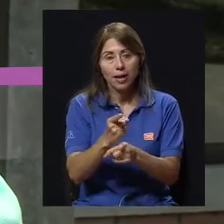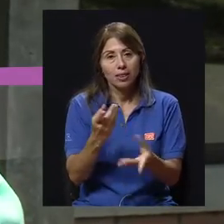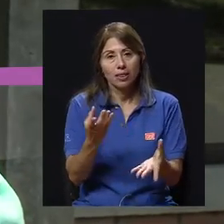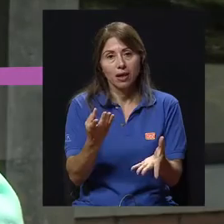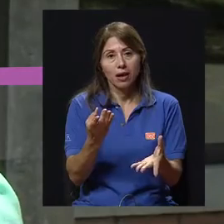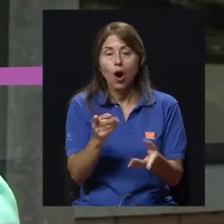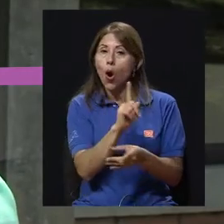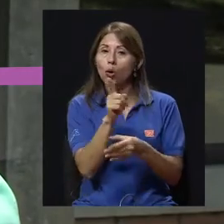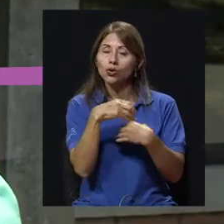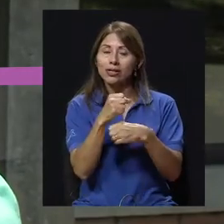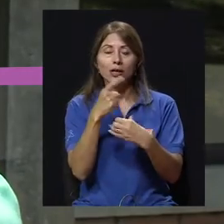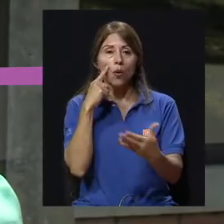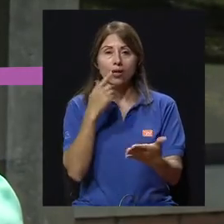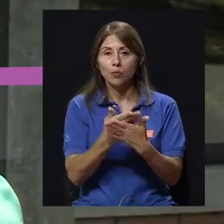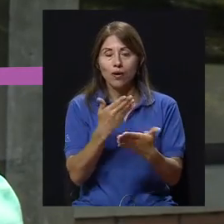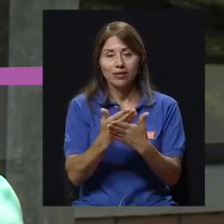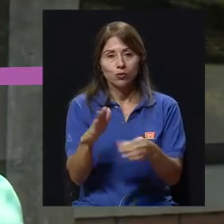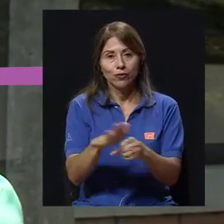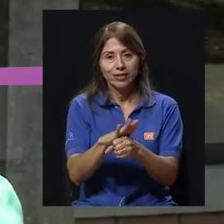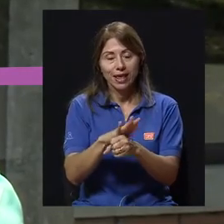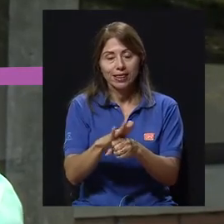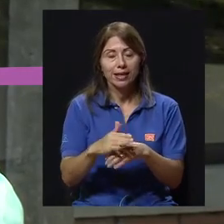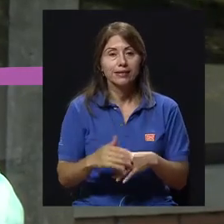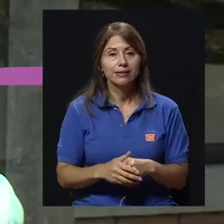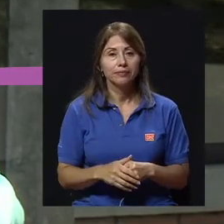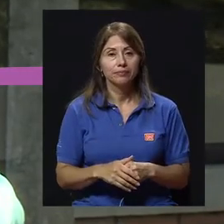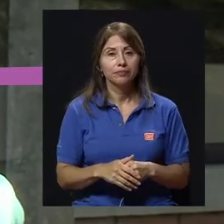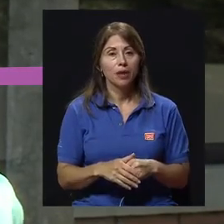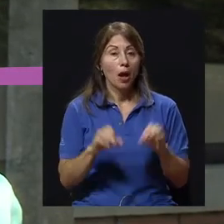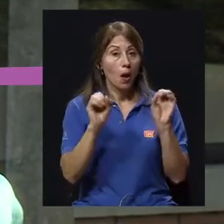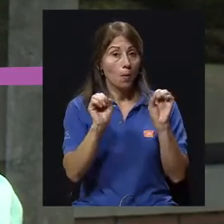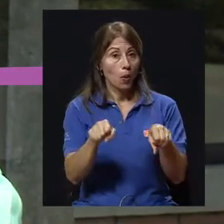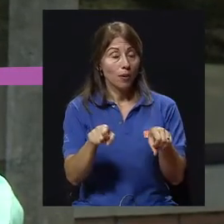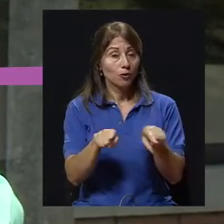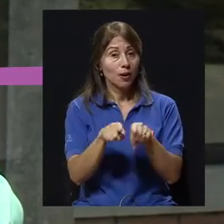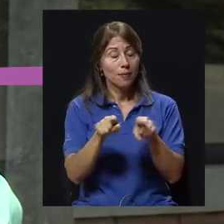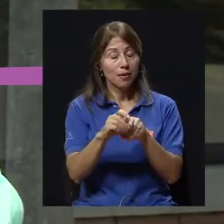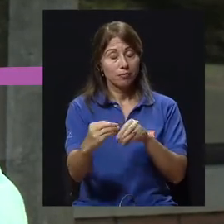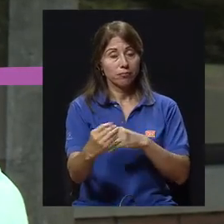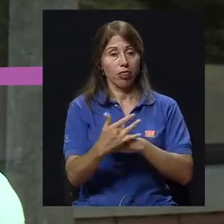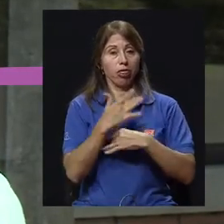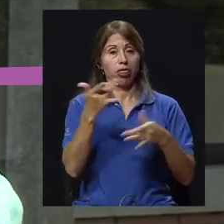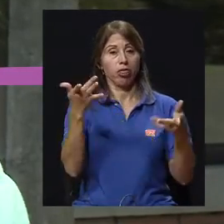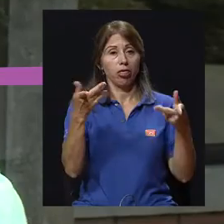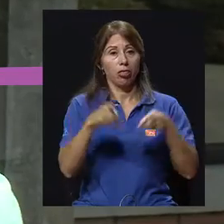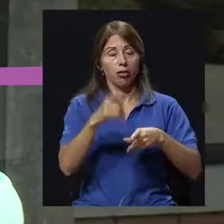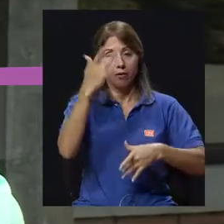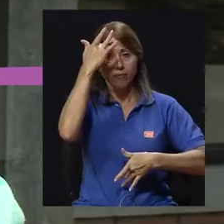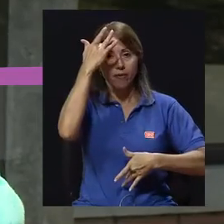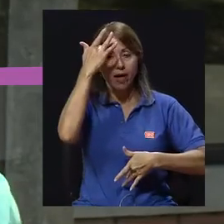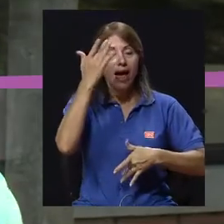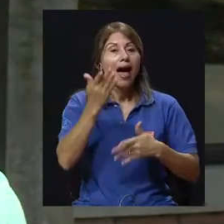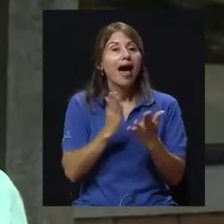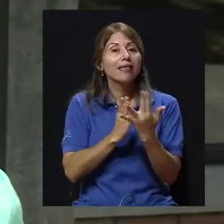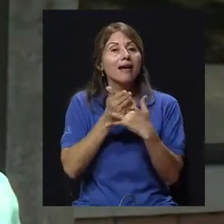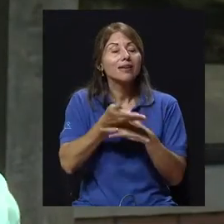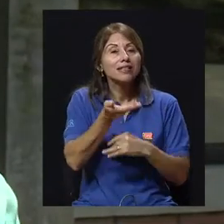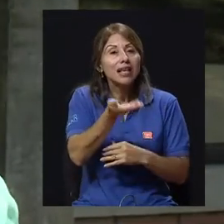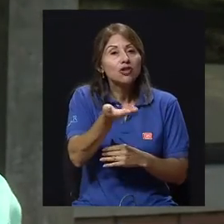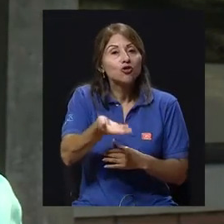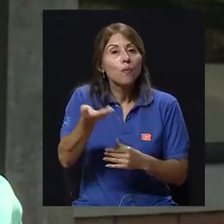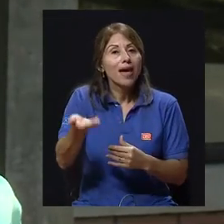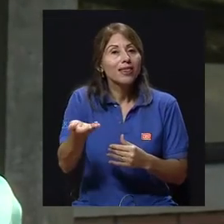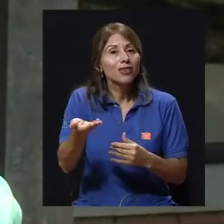corrieron las pruebas suficientes. Podemos hacerlo también por medio de instrumentos no